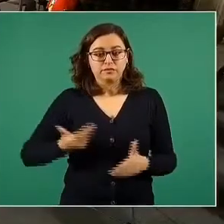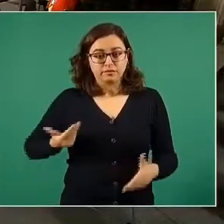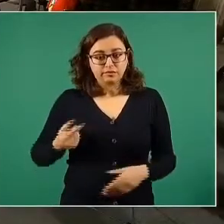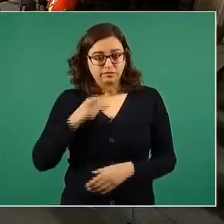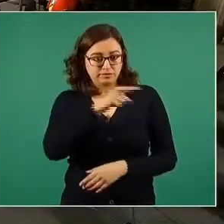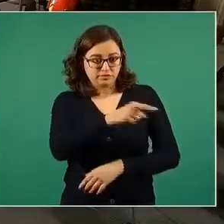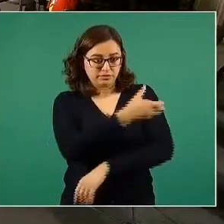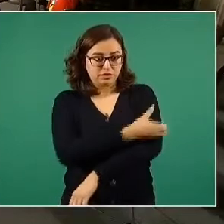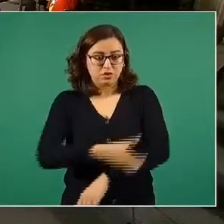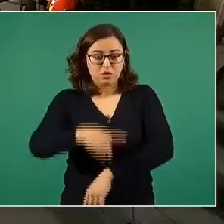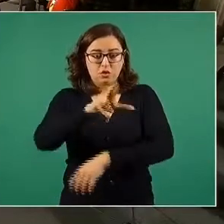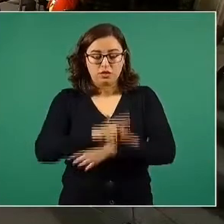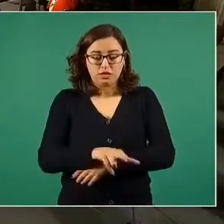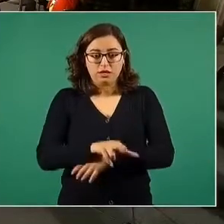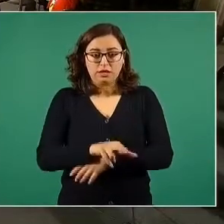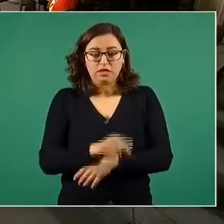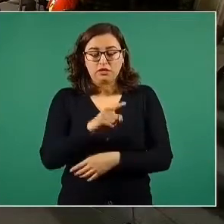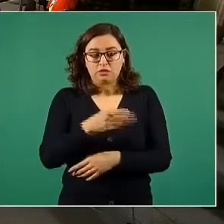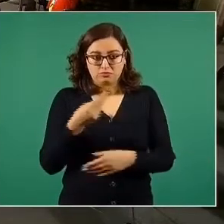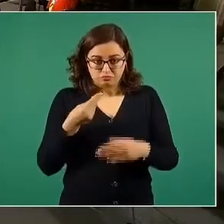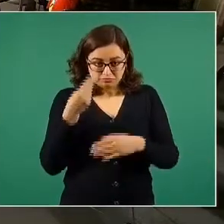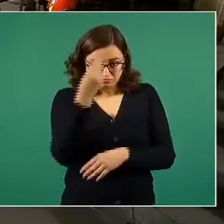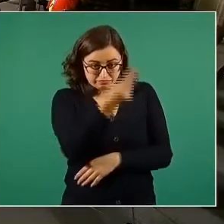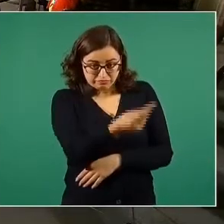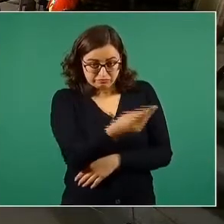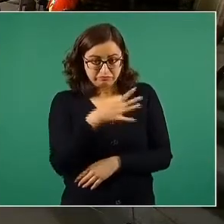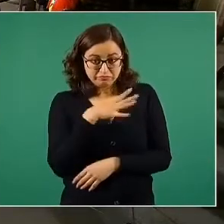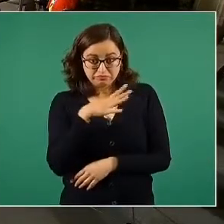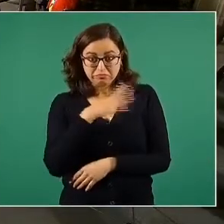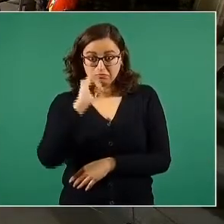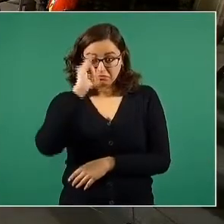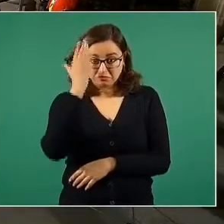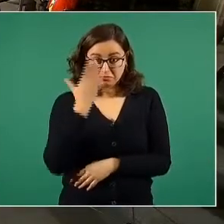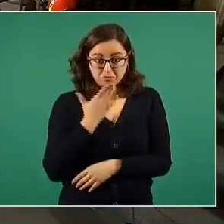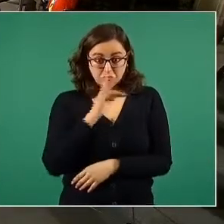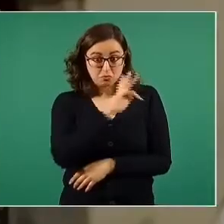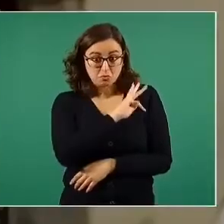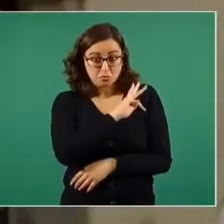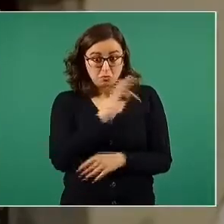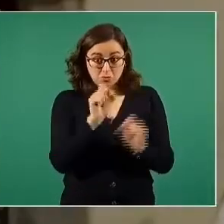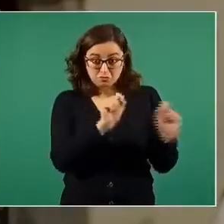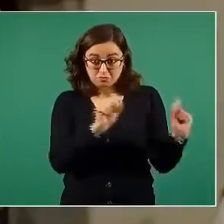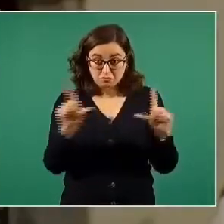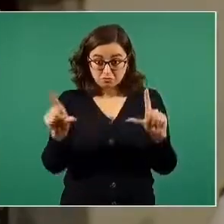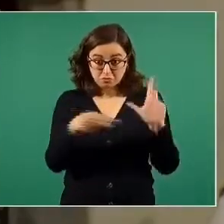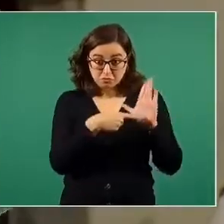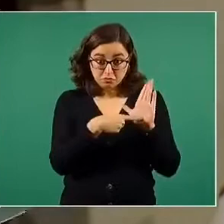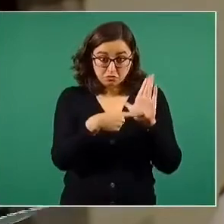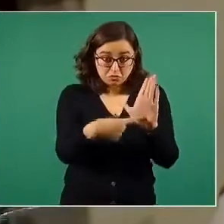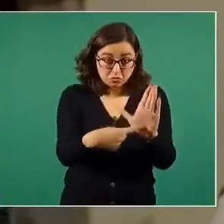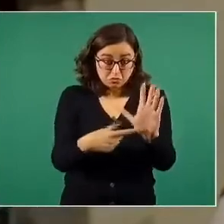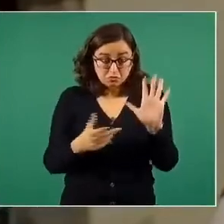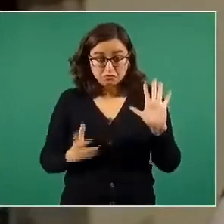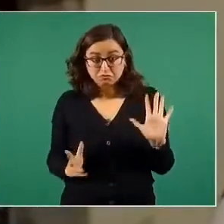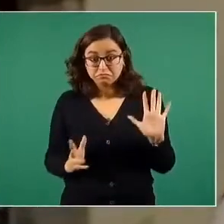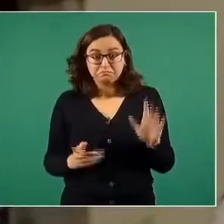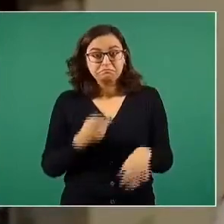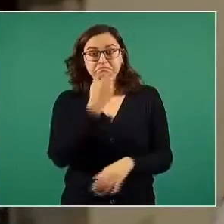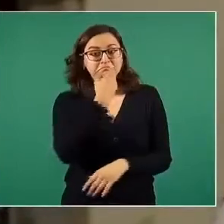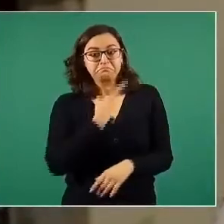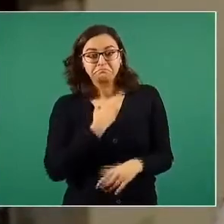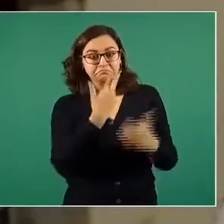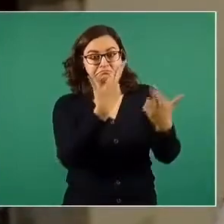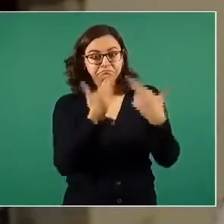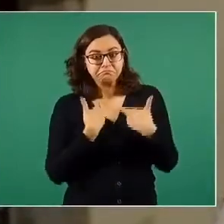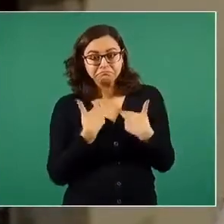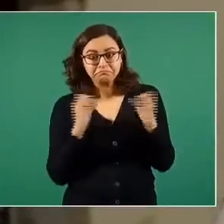coordinador de comunicación social, que las tenía disponibles para poder manejarlas y presentarlas en la pantalla. No tuve respuesta